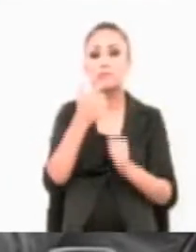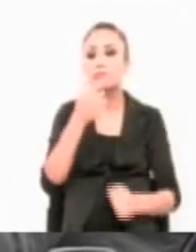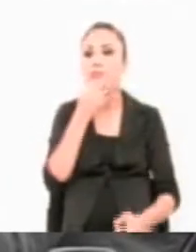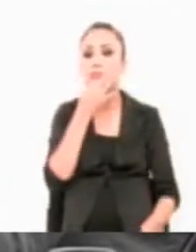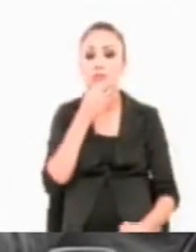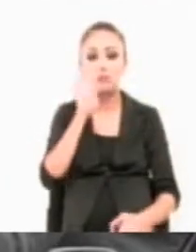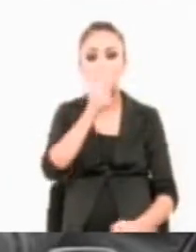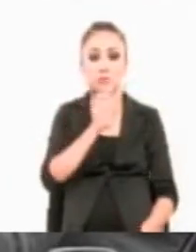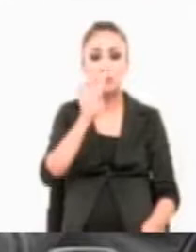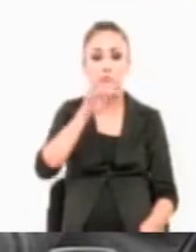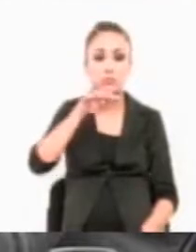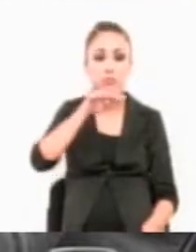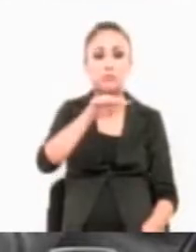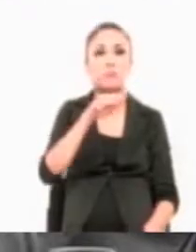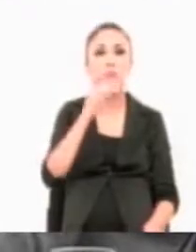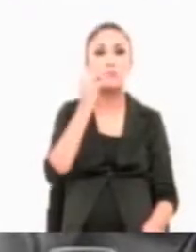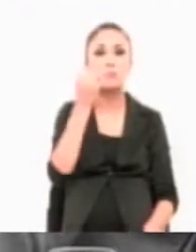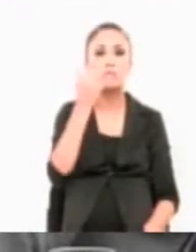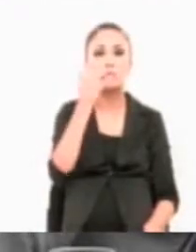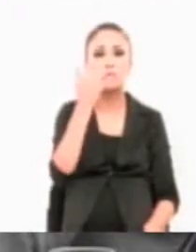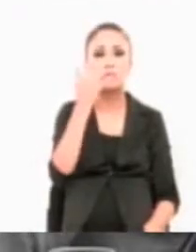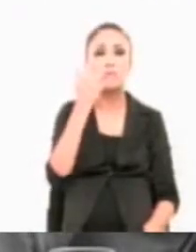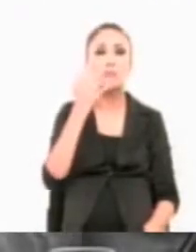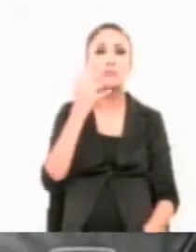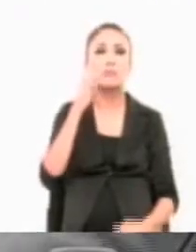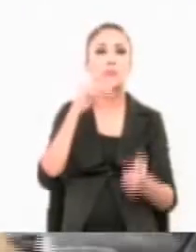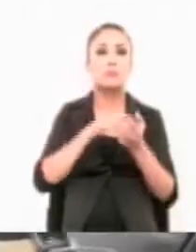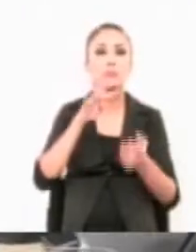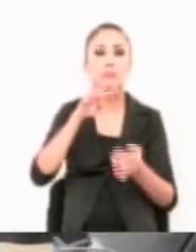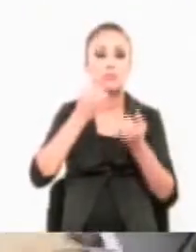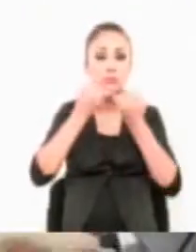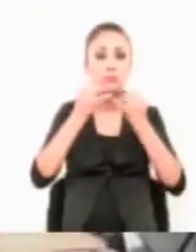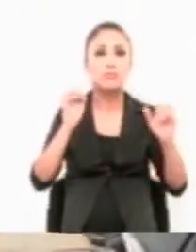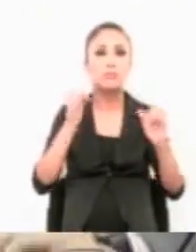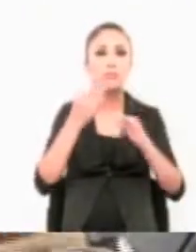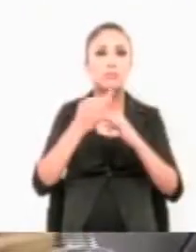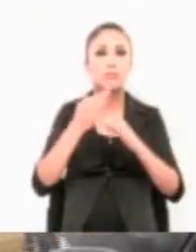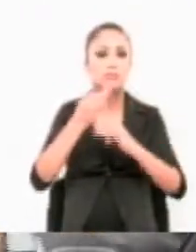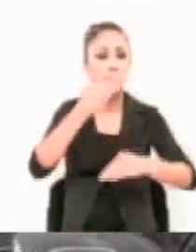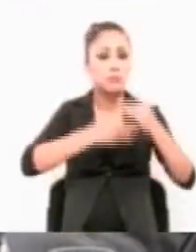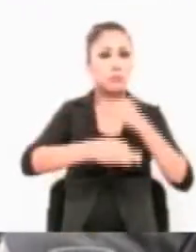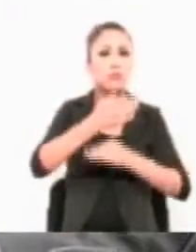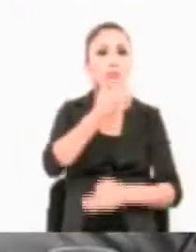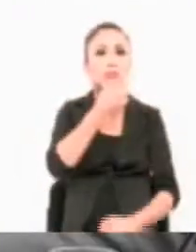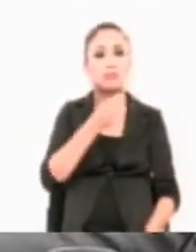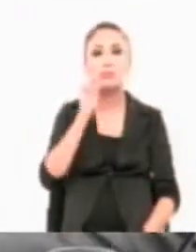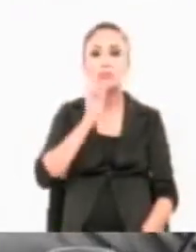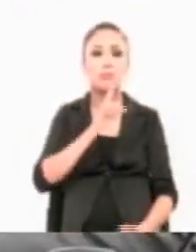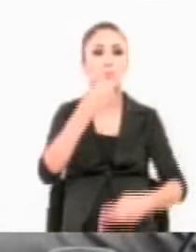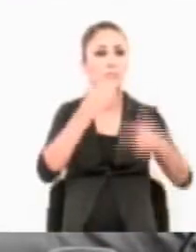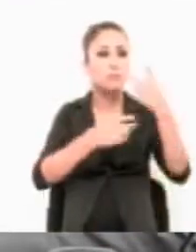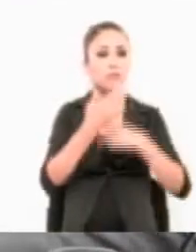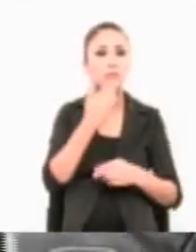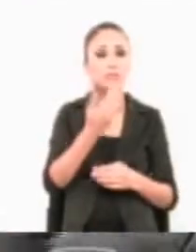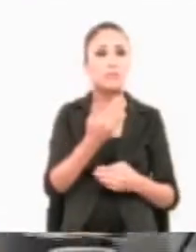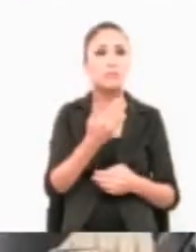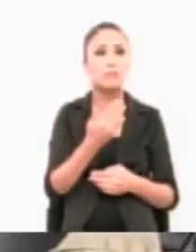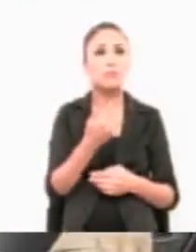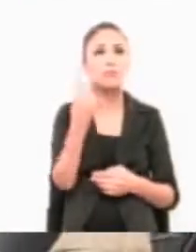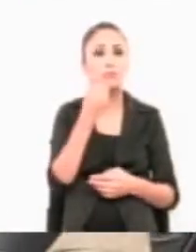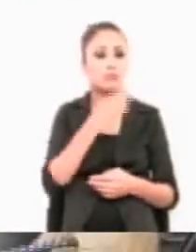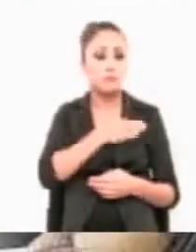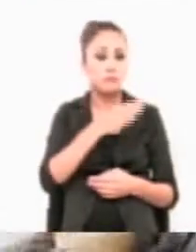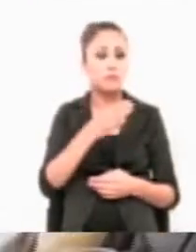de este viernes 19 de julio de 2019, declaro clausura de esta sesión, agradeciendo a todas y a todos su asistencia y participación, que tengan